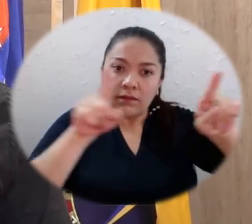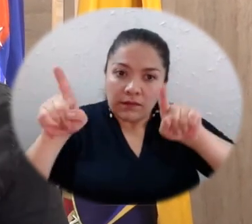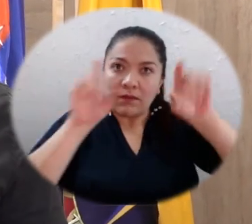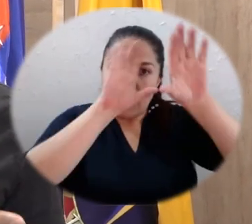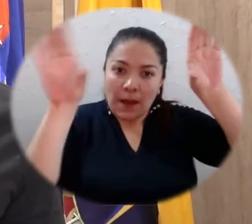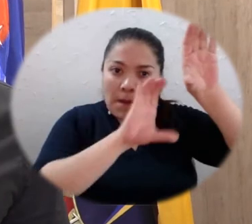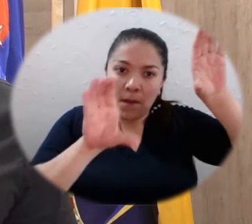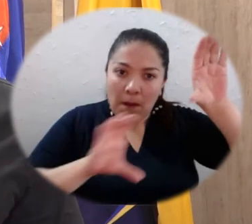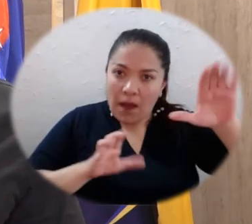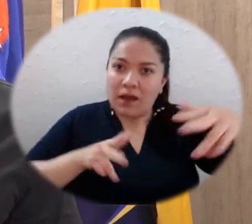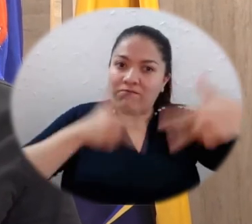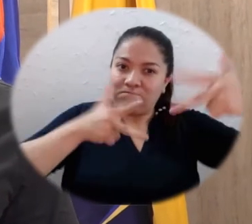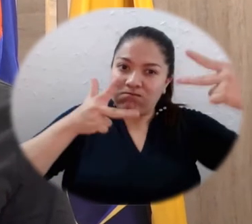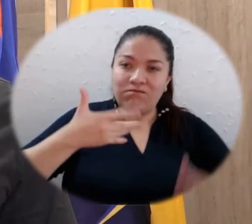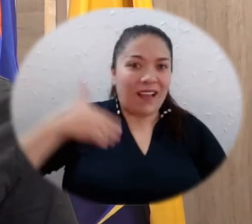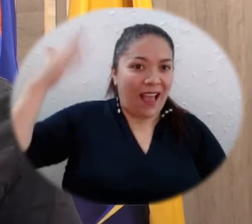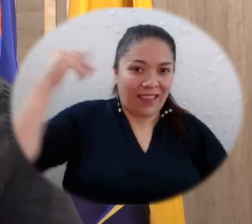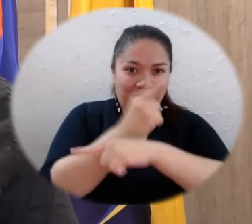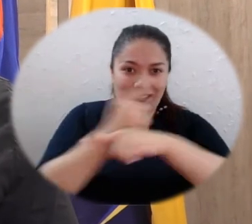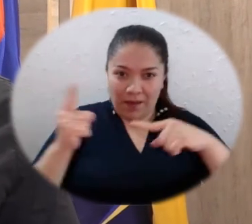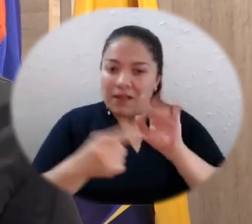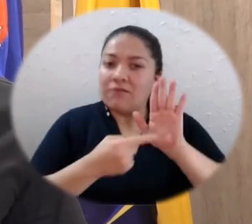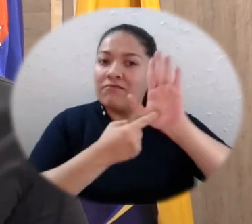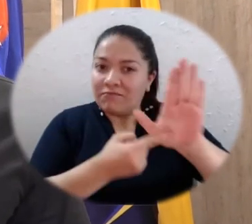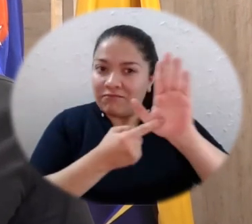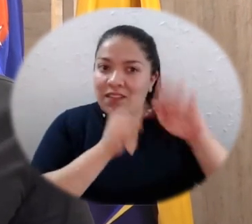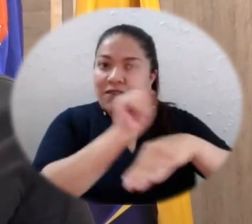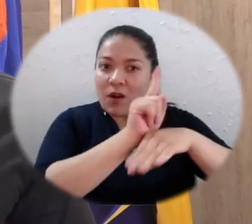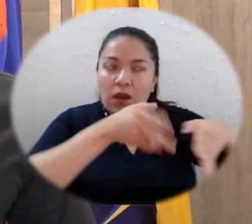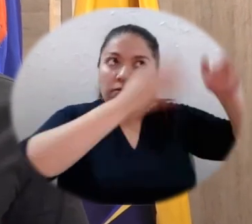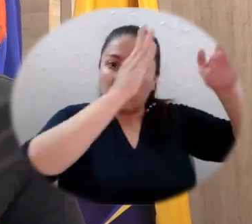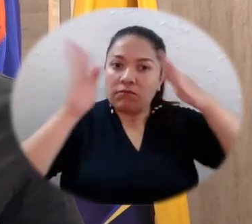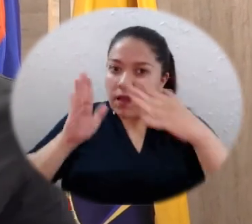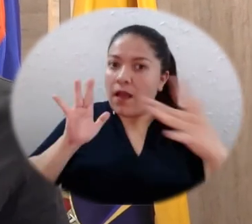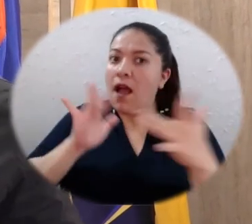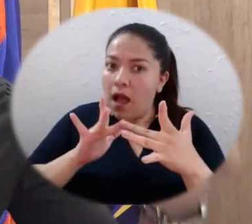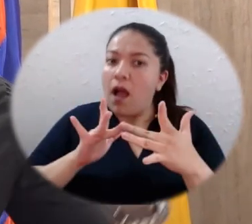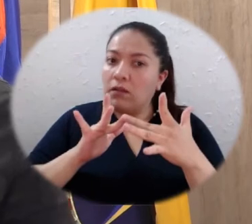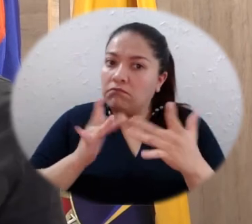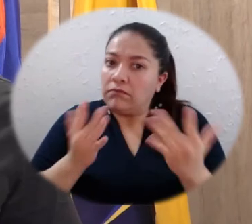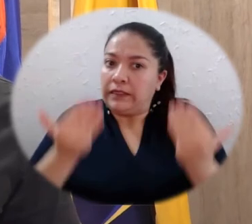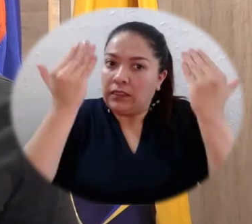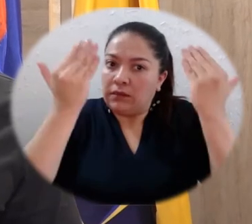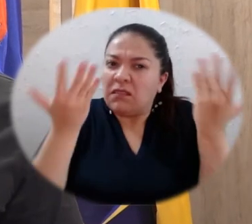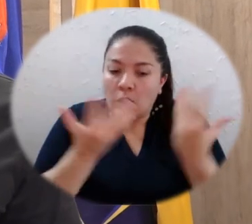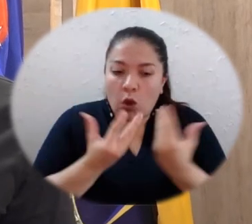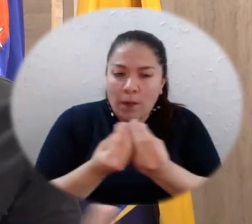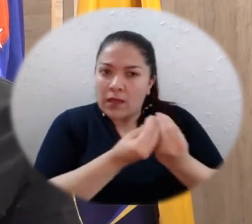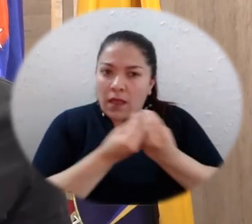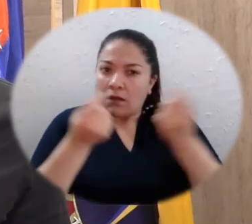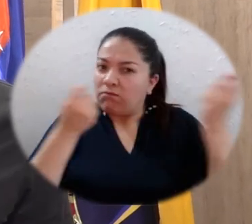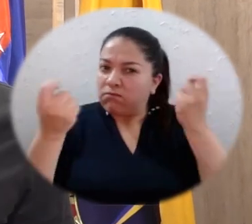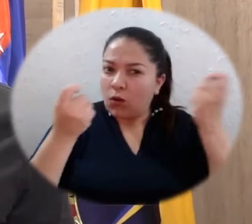se desarrollaron en la semana anterior, dirigidos hacia cada una de las facultades, ha propiciado a través del Comité de Garantía,